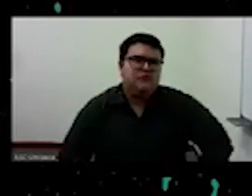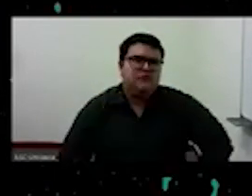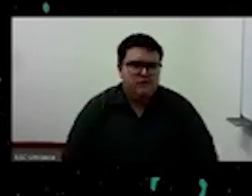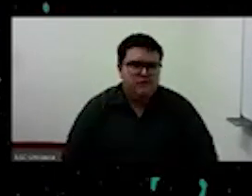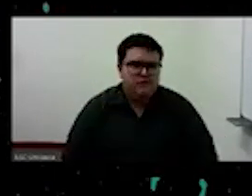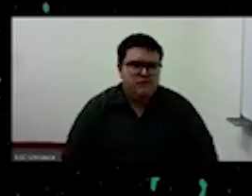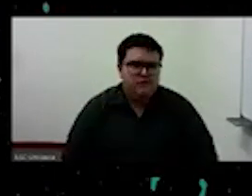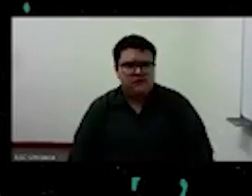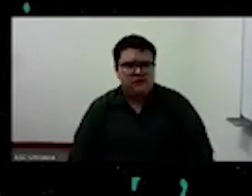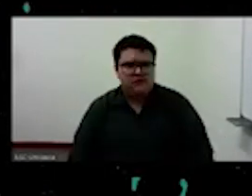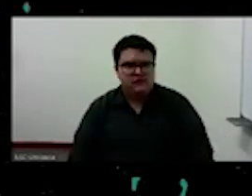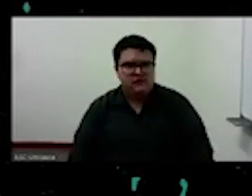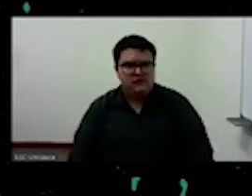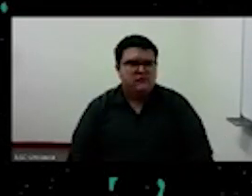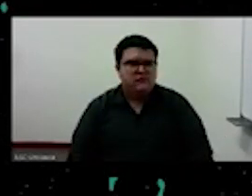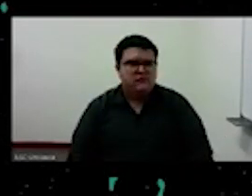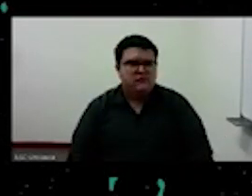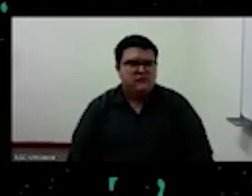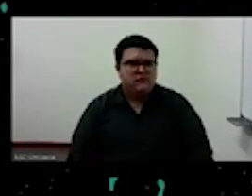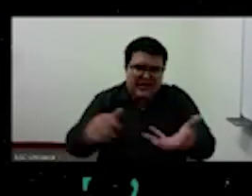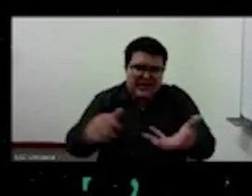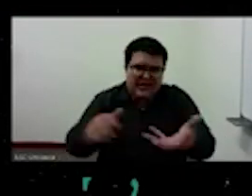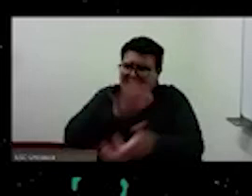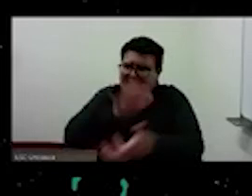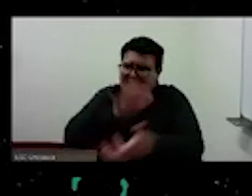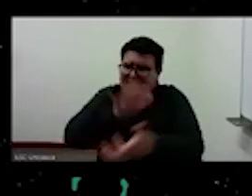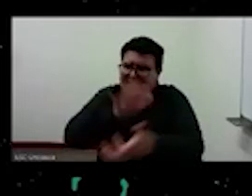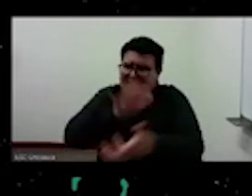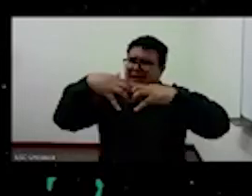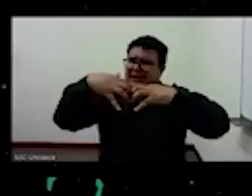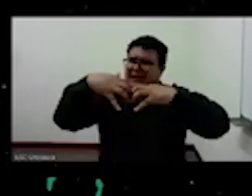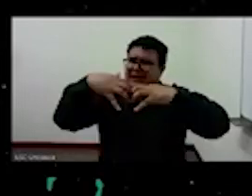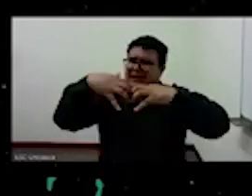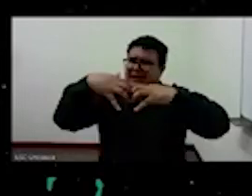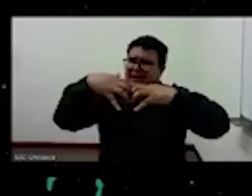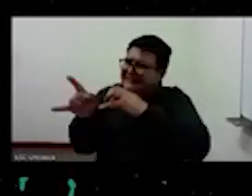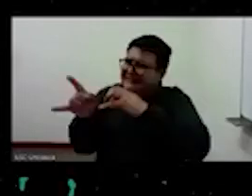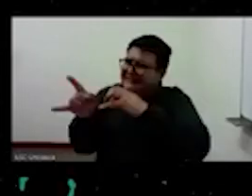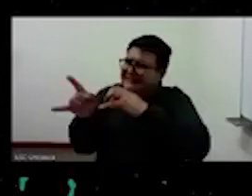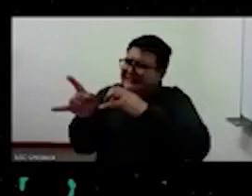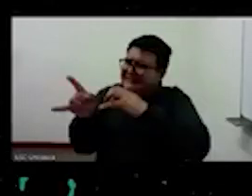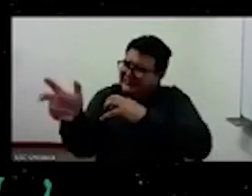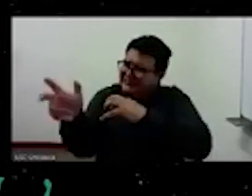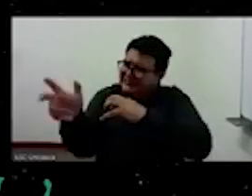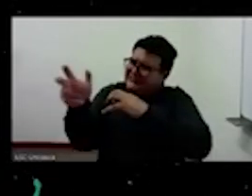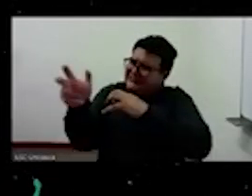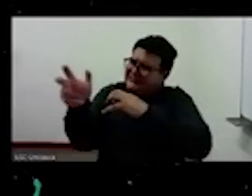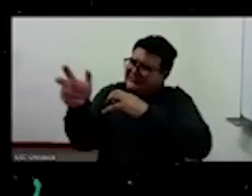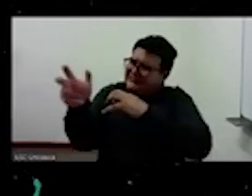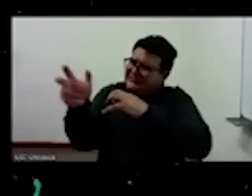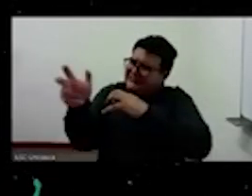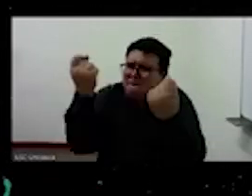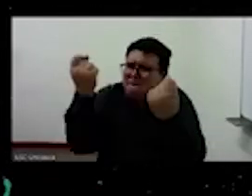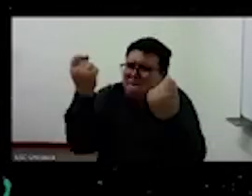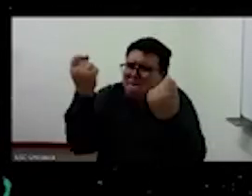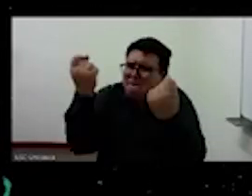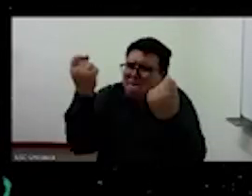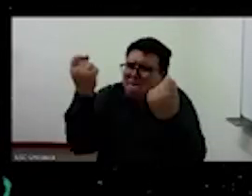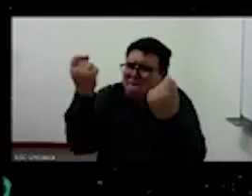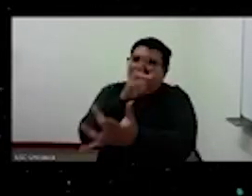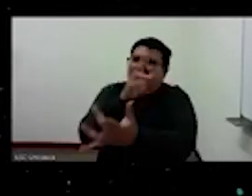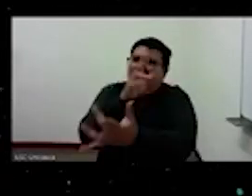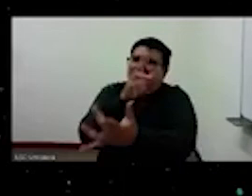hablamos de caos porque nuestra mente no logra ni entender ni actuar de manera